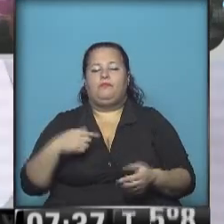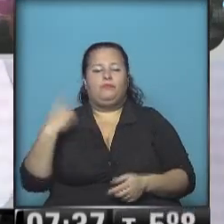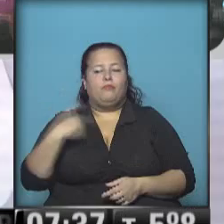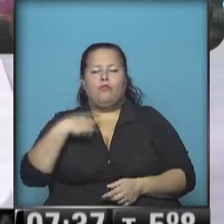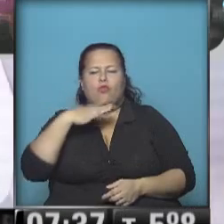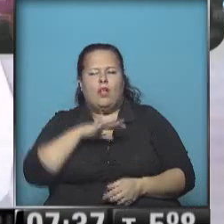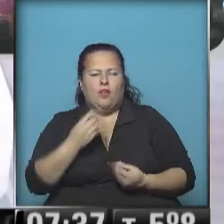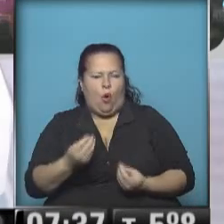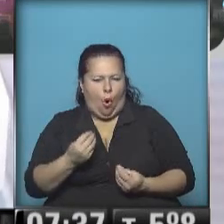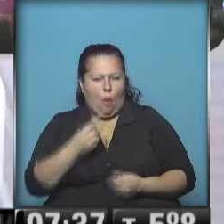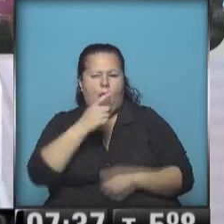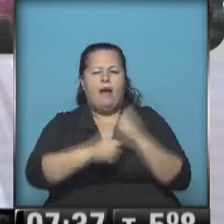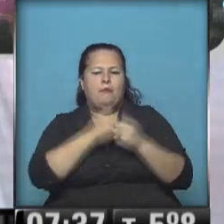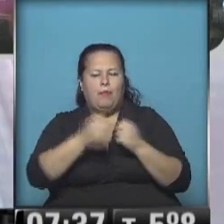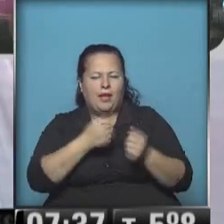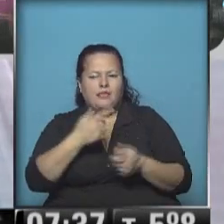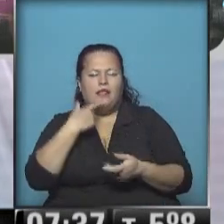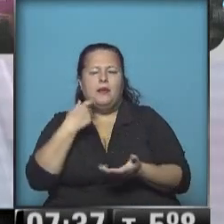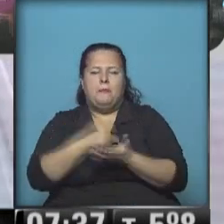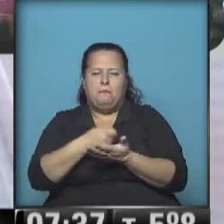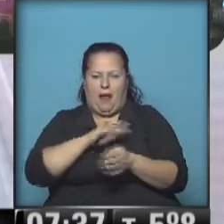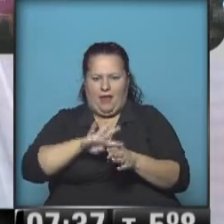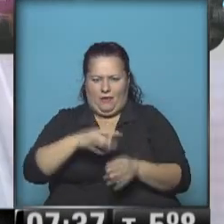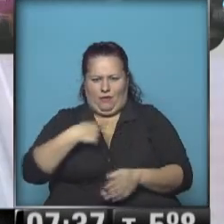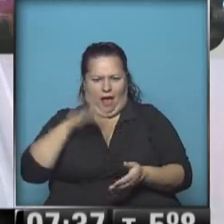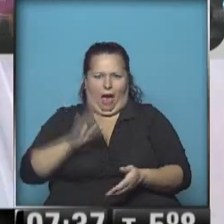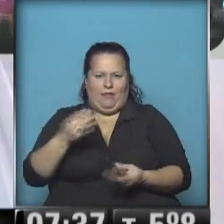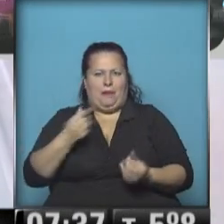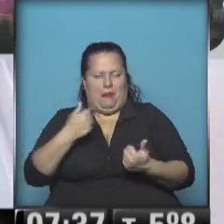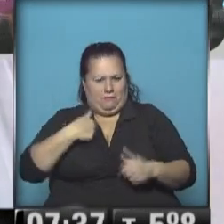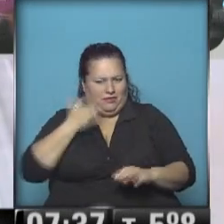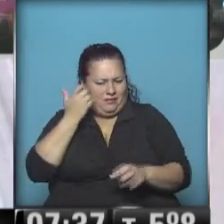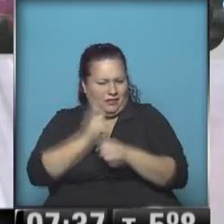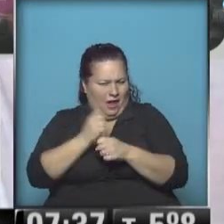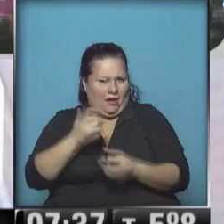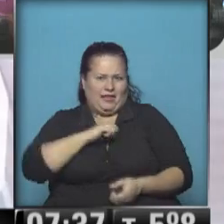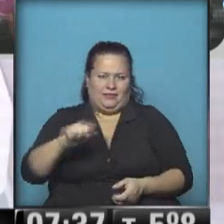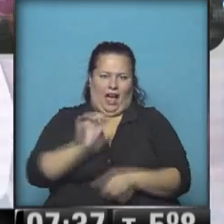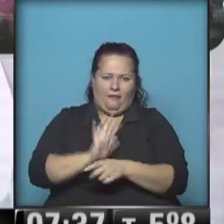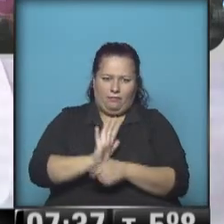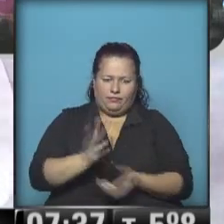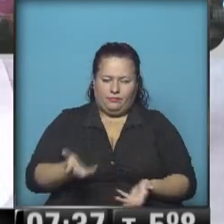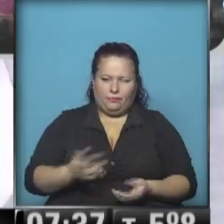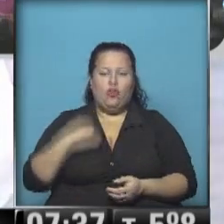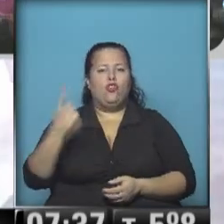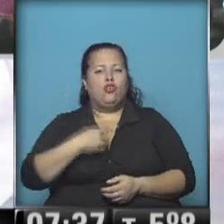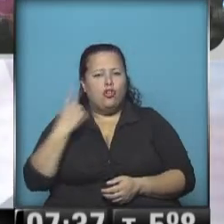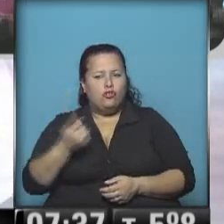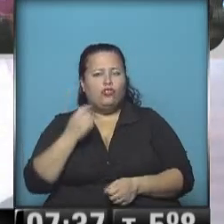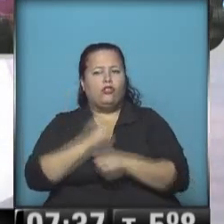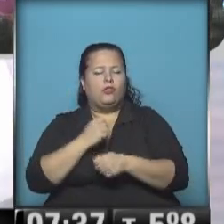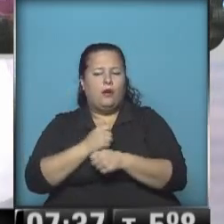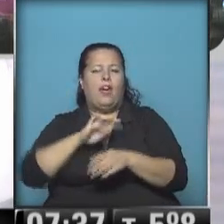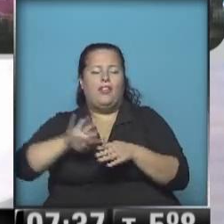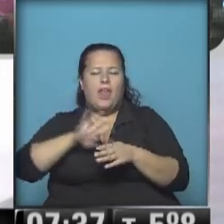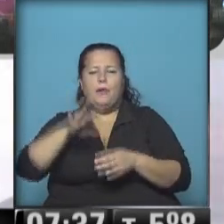entendemos es cómo la empresa nos puede extorsionar con plata que nos está debiendo, porque si en el caso está pasando una estafa. A nosotros, por cada trabajador, se está